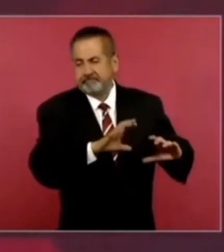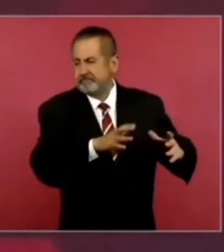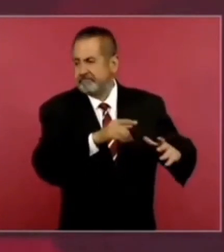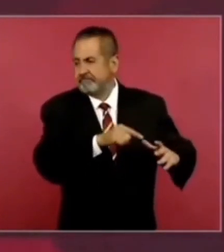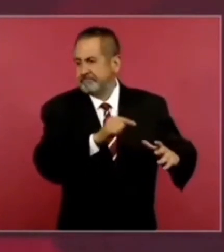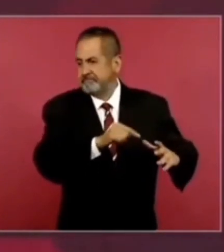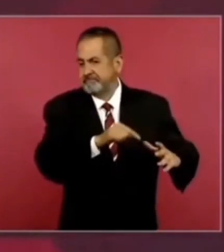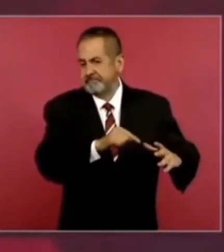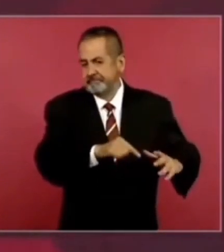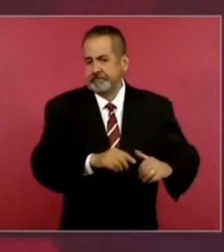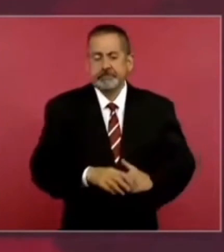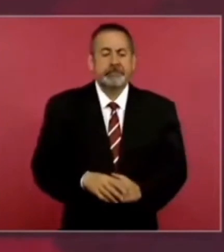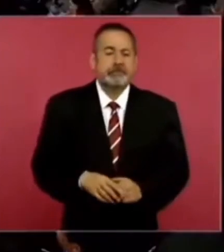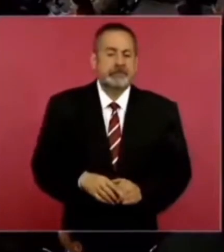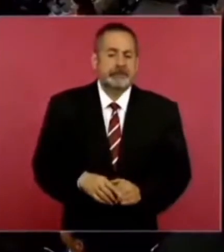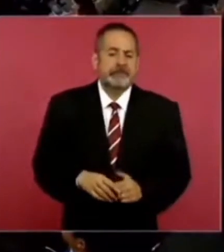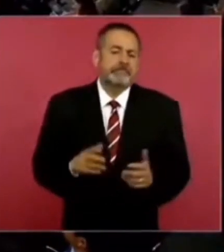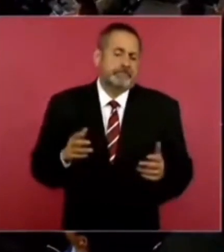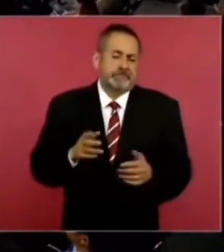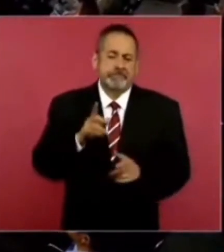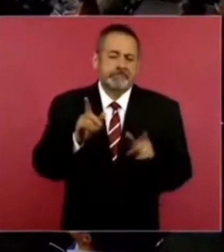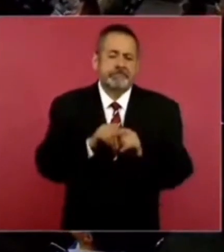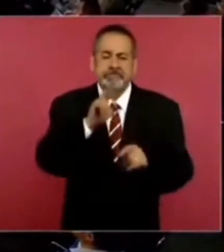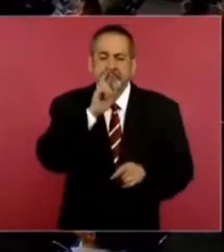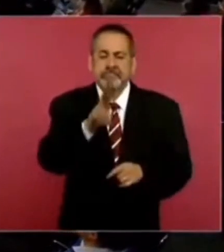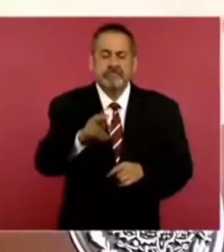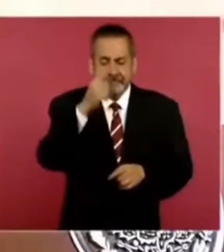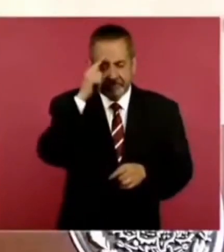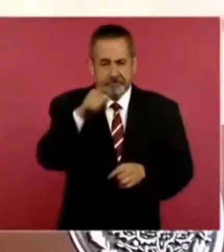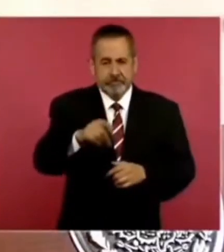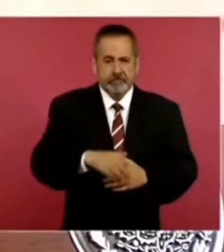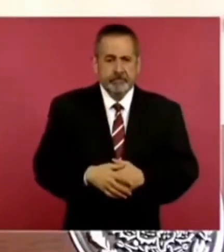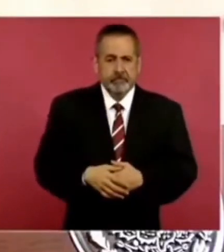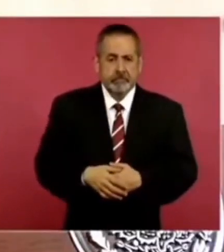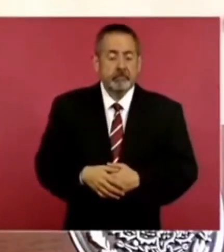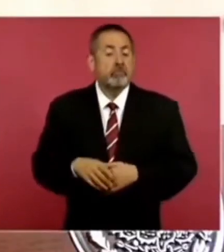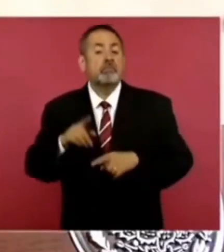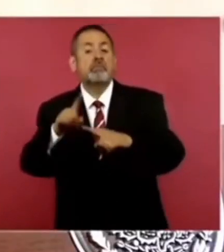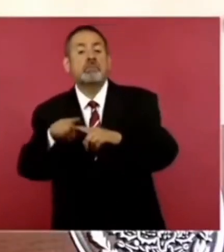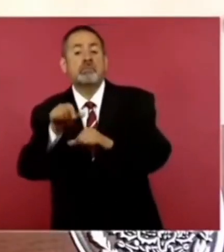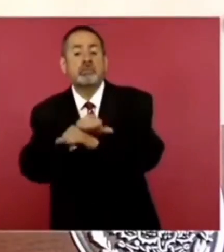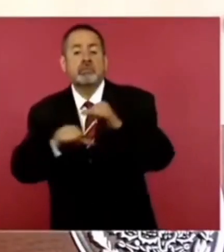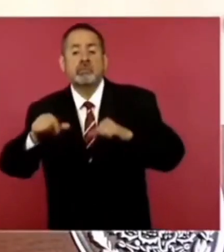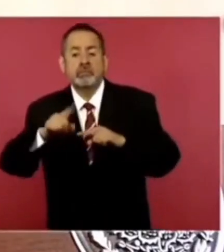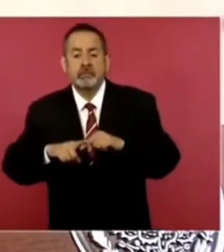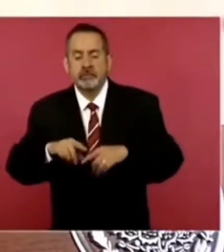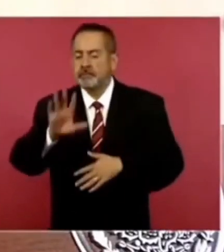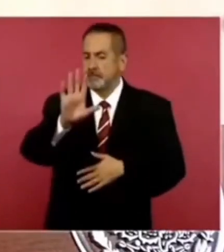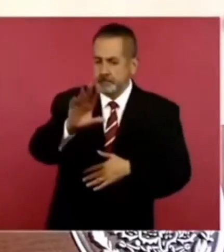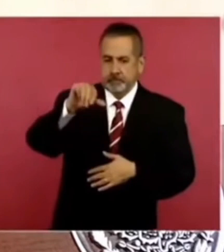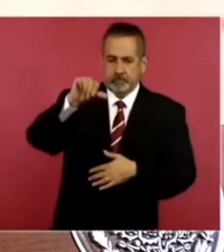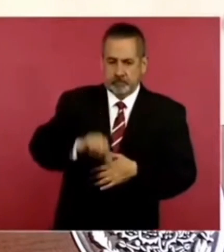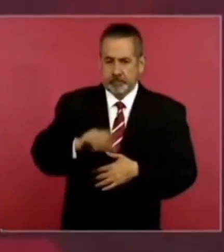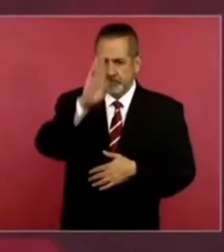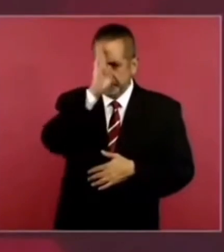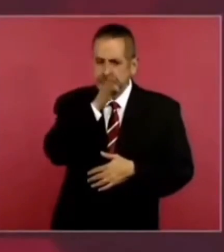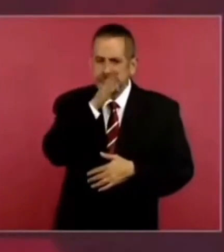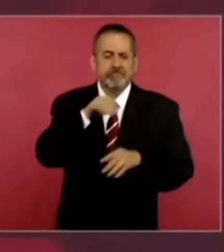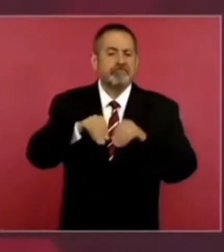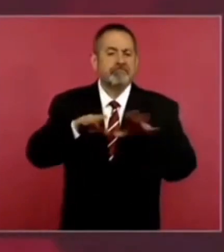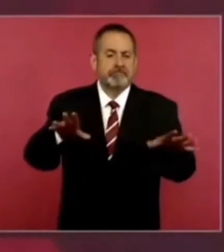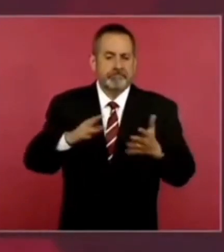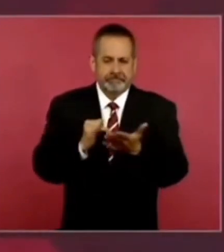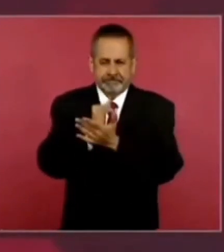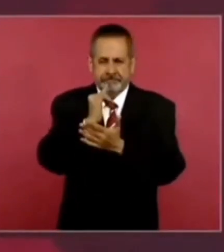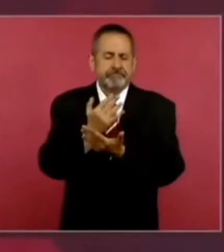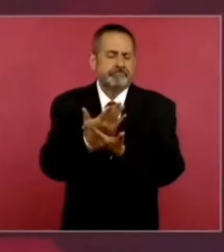Entonces, pues eso es lo que te puedo comentar. ¿Y quién queda en su lugar? Hoy, al mediodía, ya vamos a